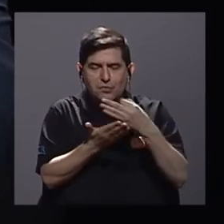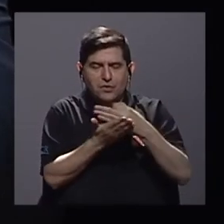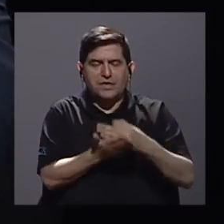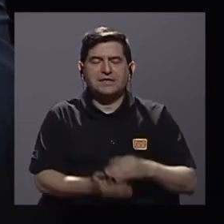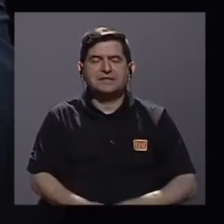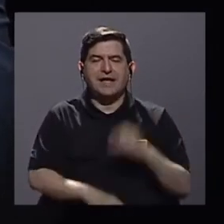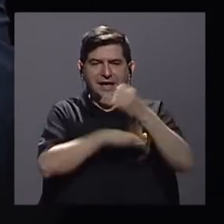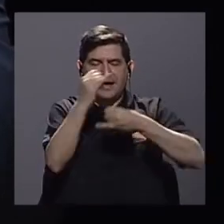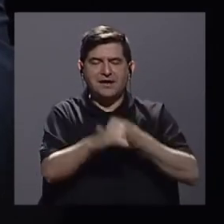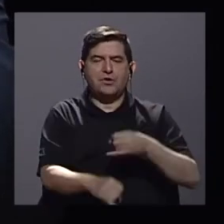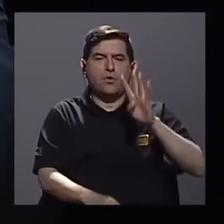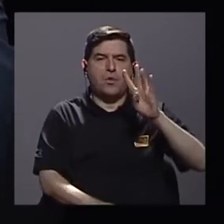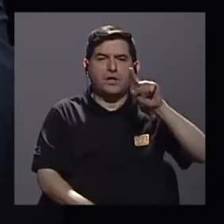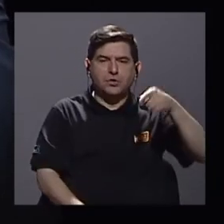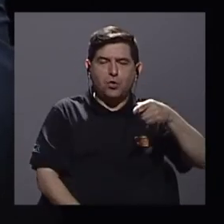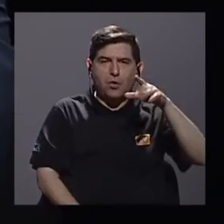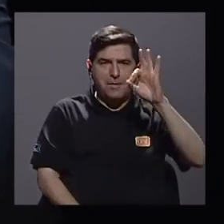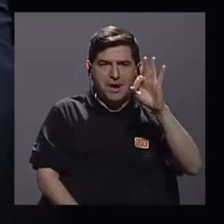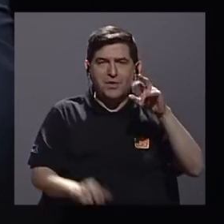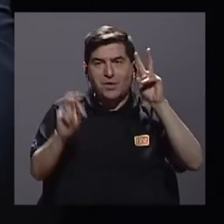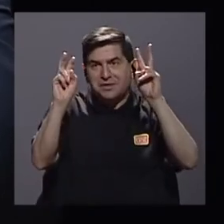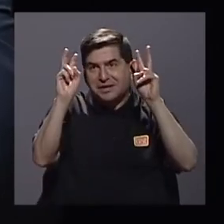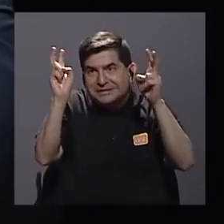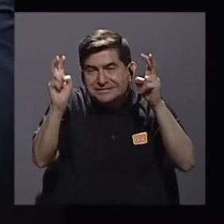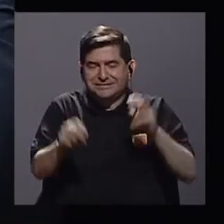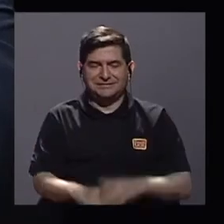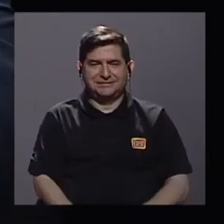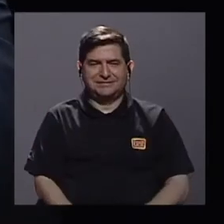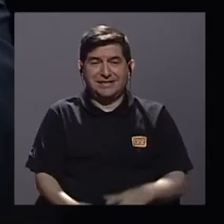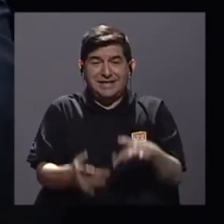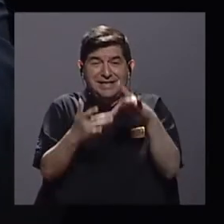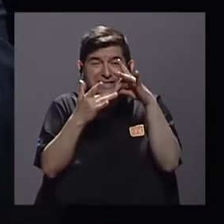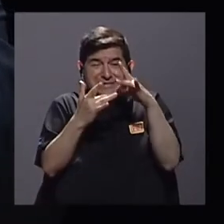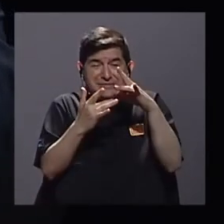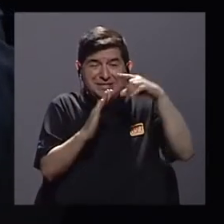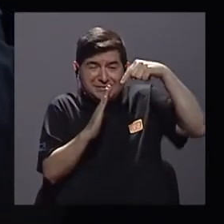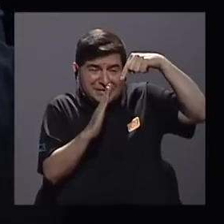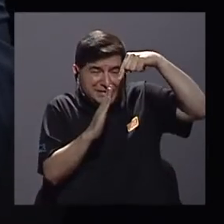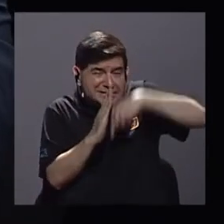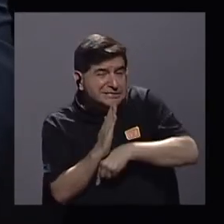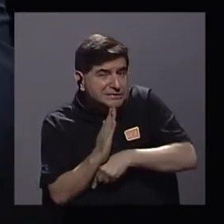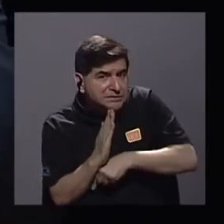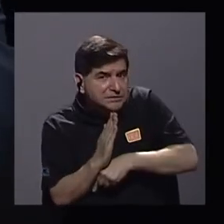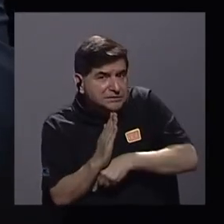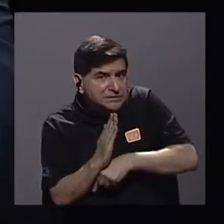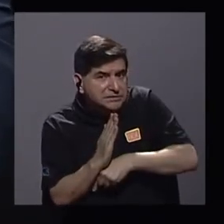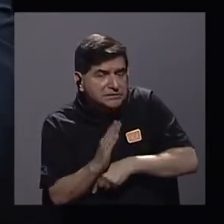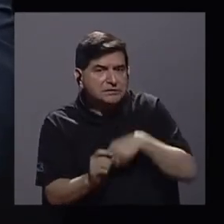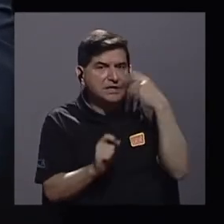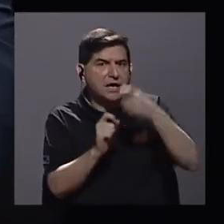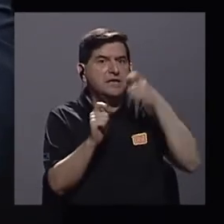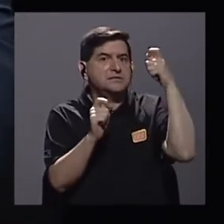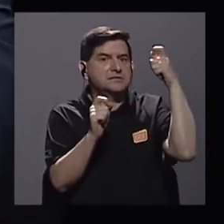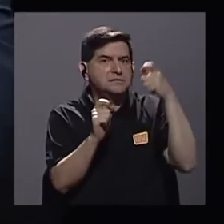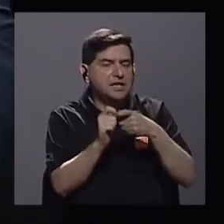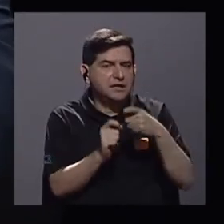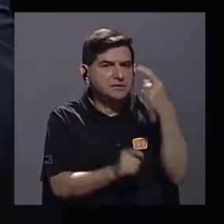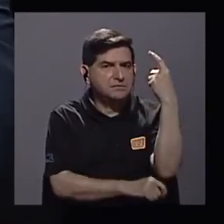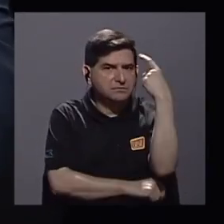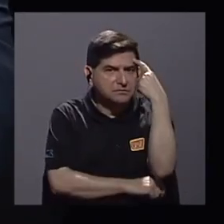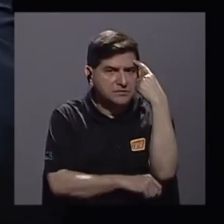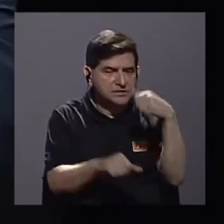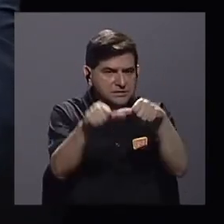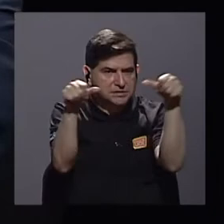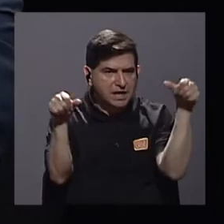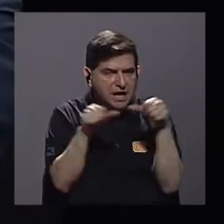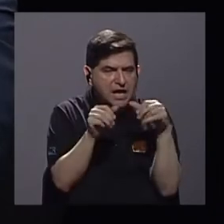lo voy a decir así, entrecomillado, como particularmente agudo, doña Julissa, específicamente para un